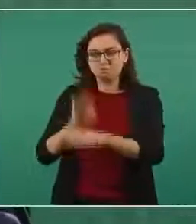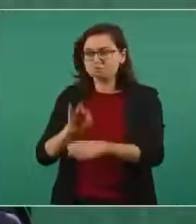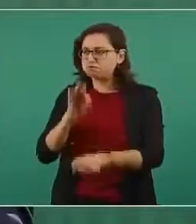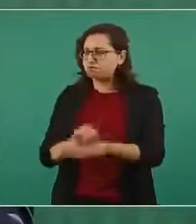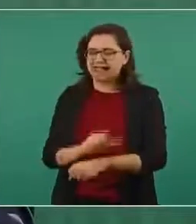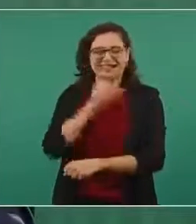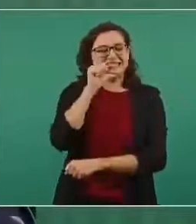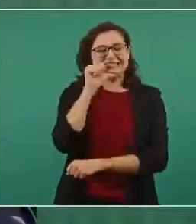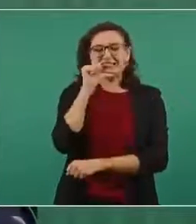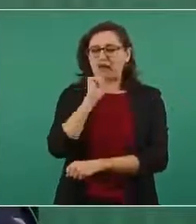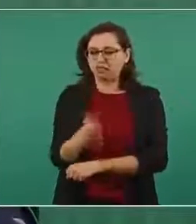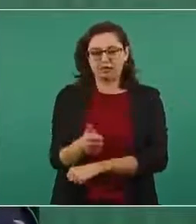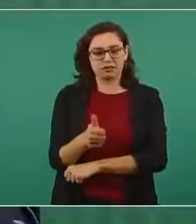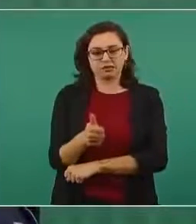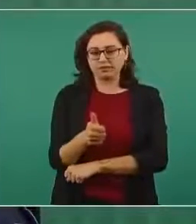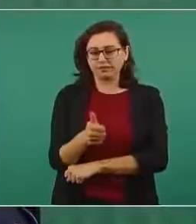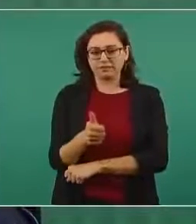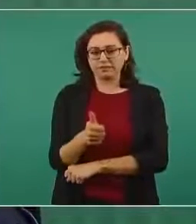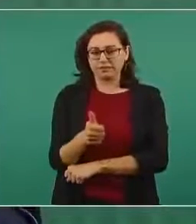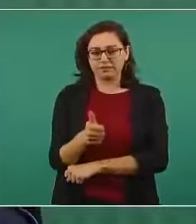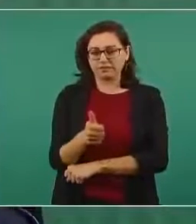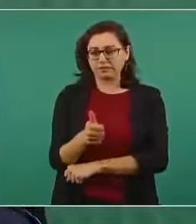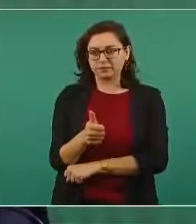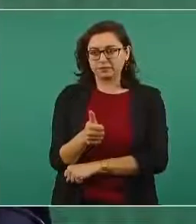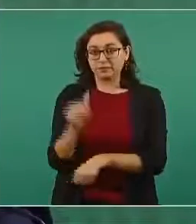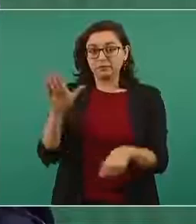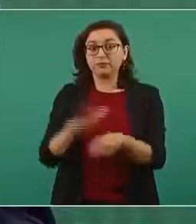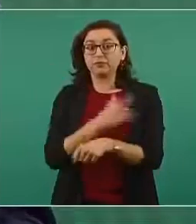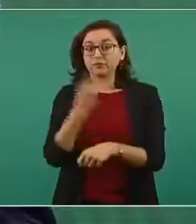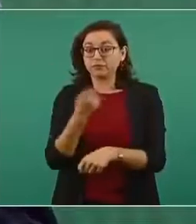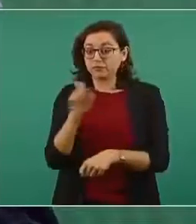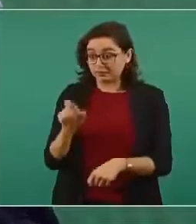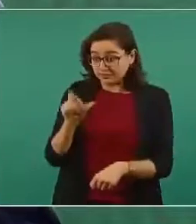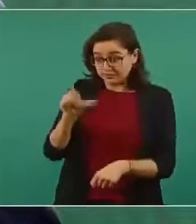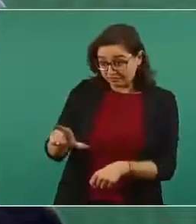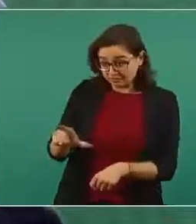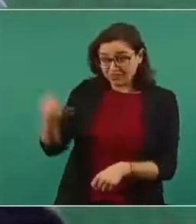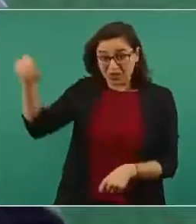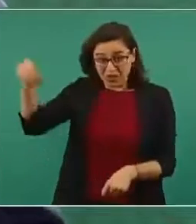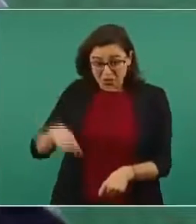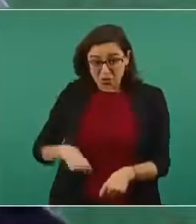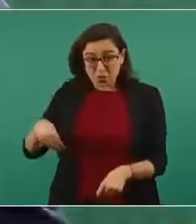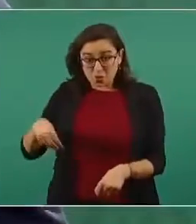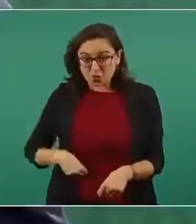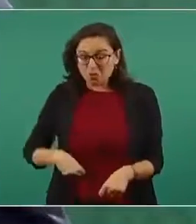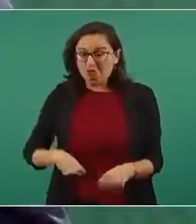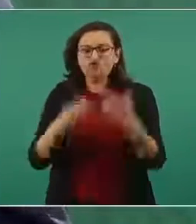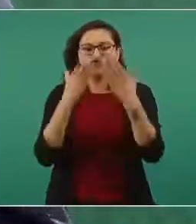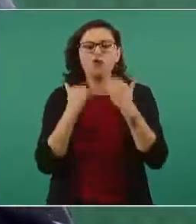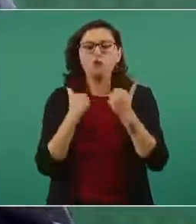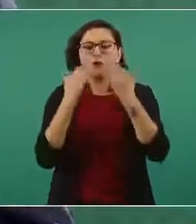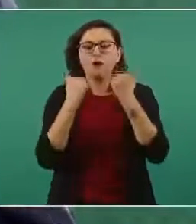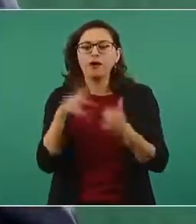que lo inculpara,